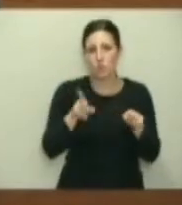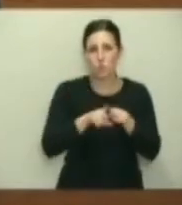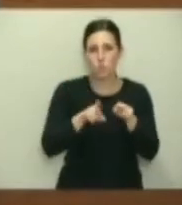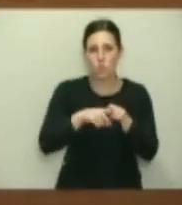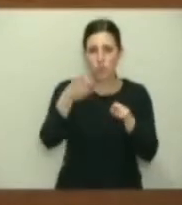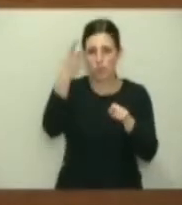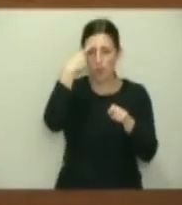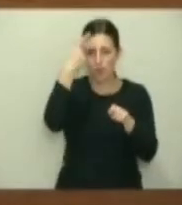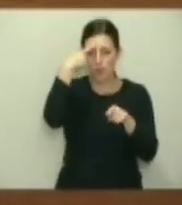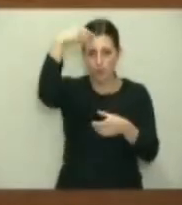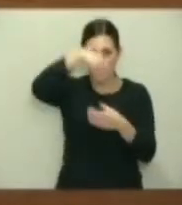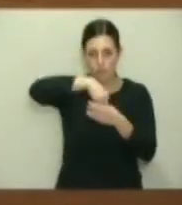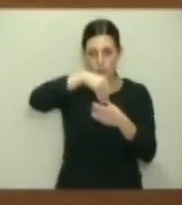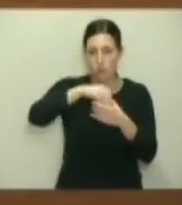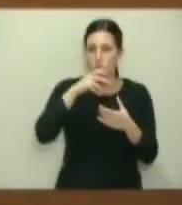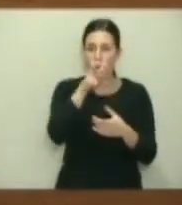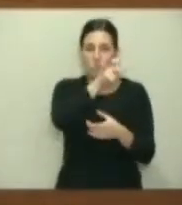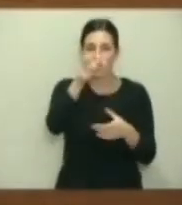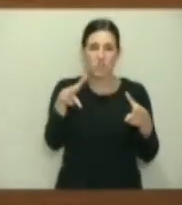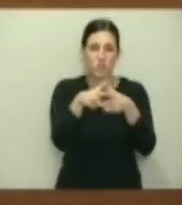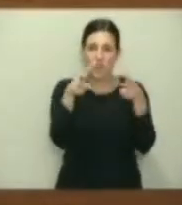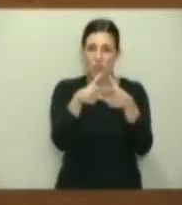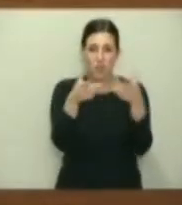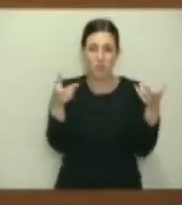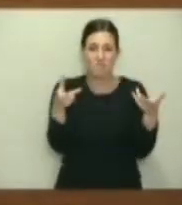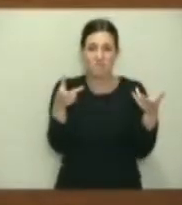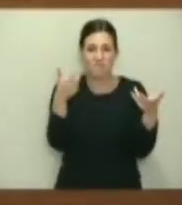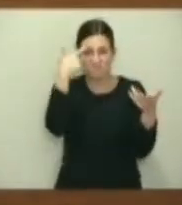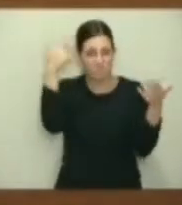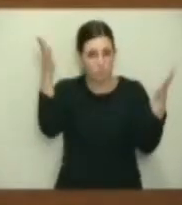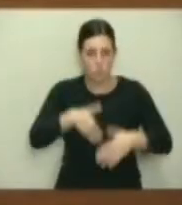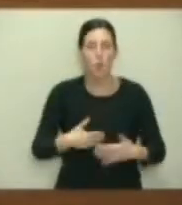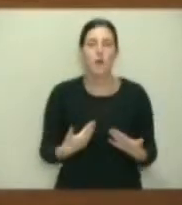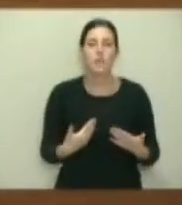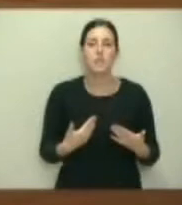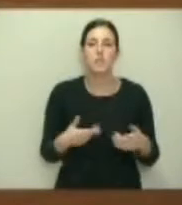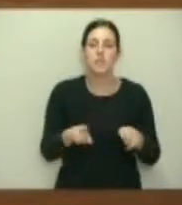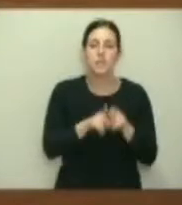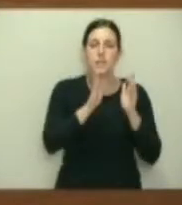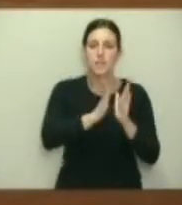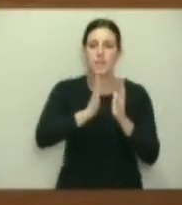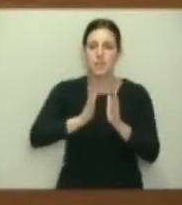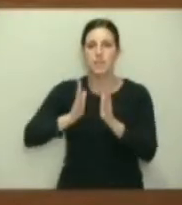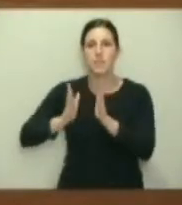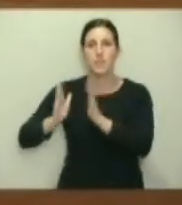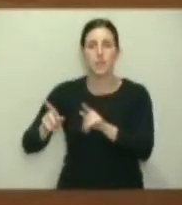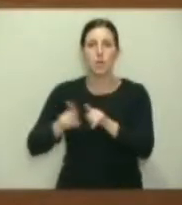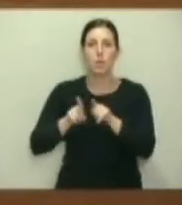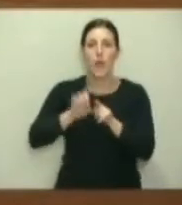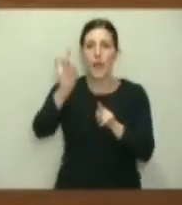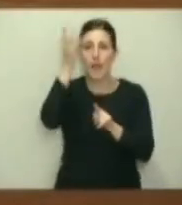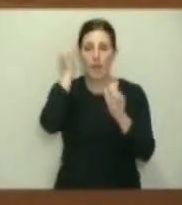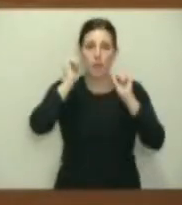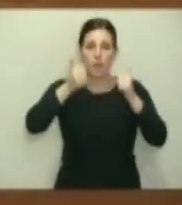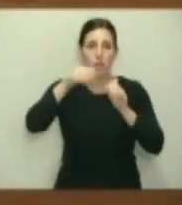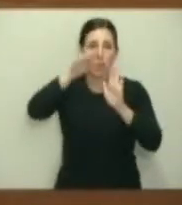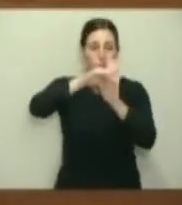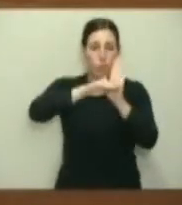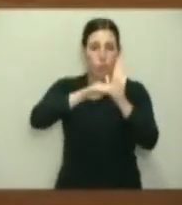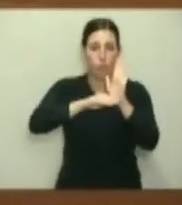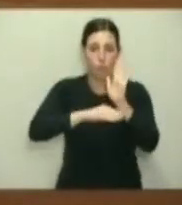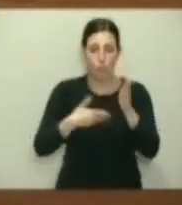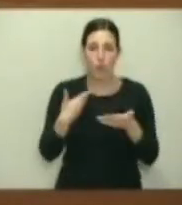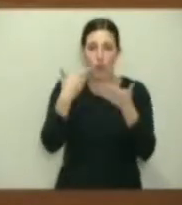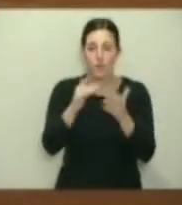nuestra sociedad no existe. Necesitábamos esa sistematización, no tanto un rosario de iniciativas, de ayudas, muchas de ellas en